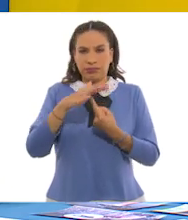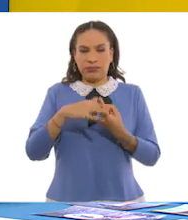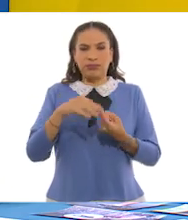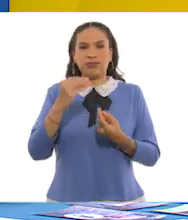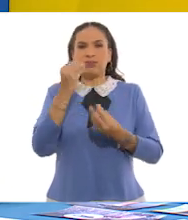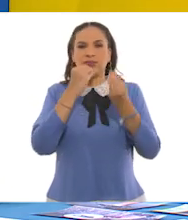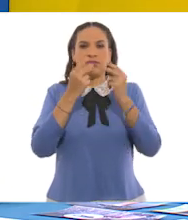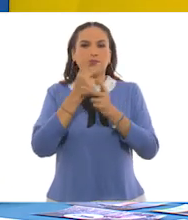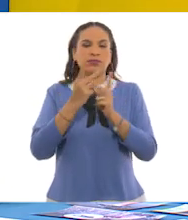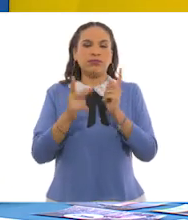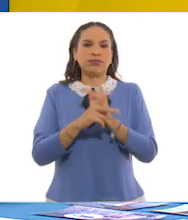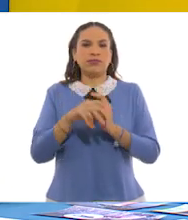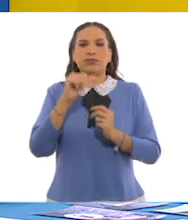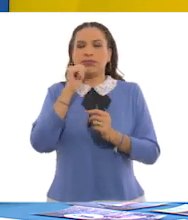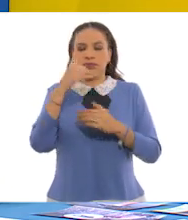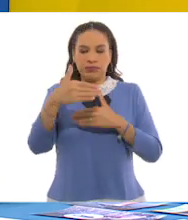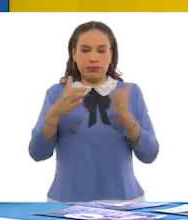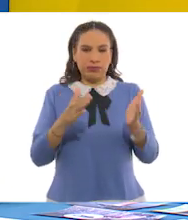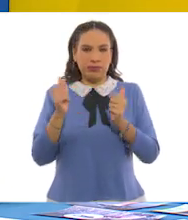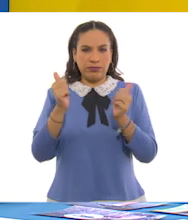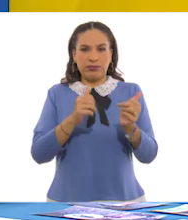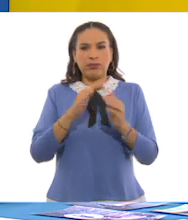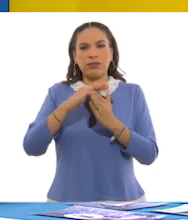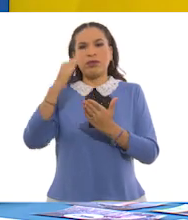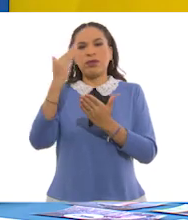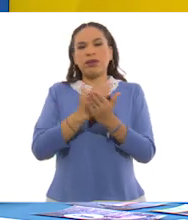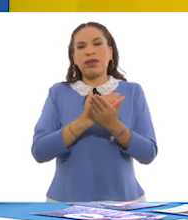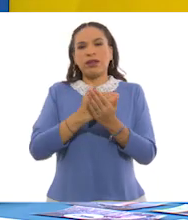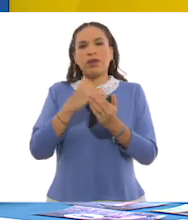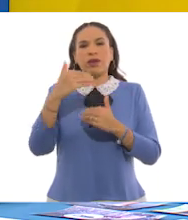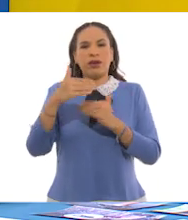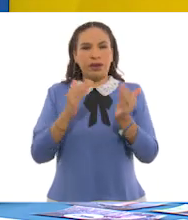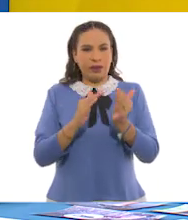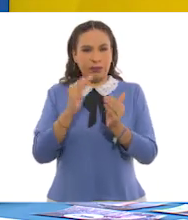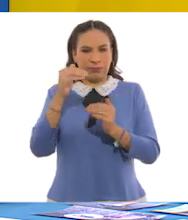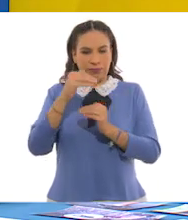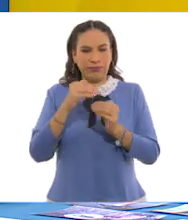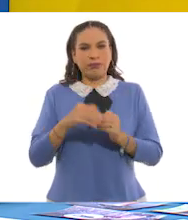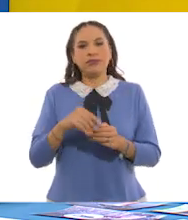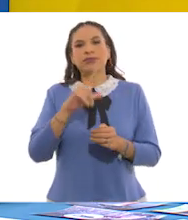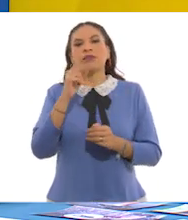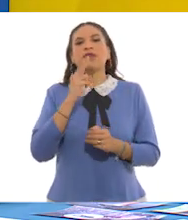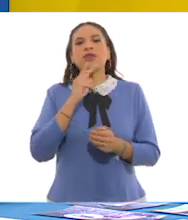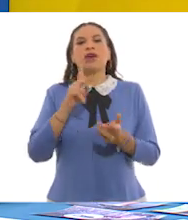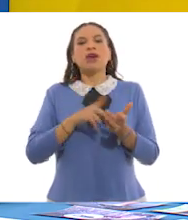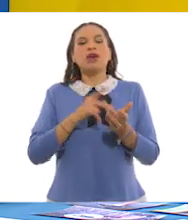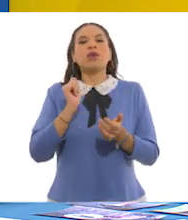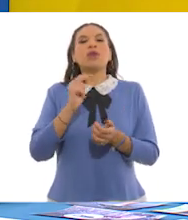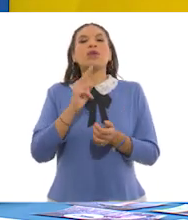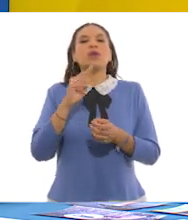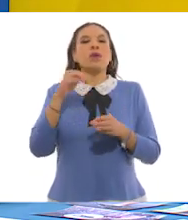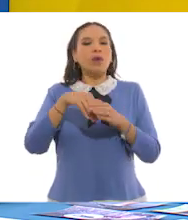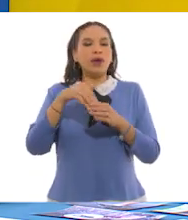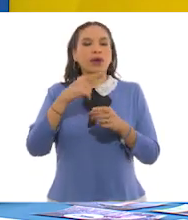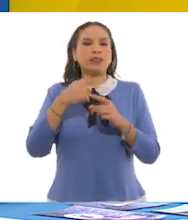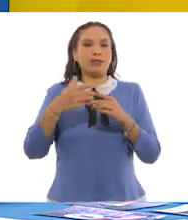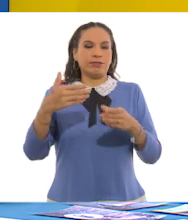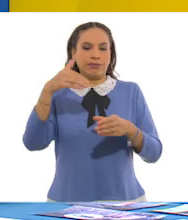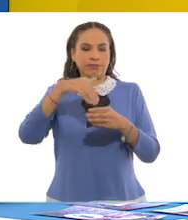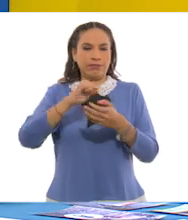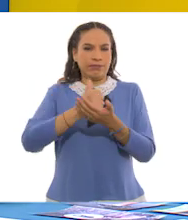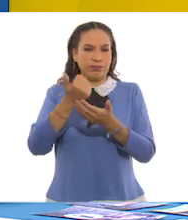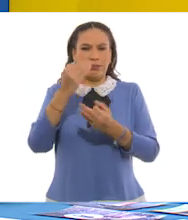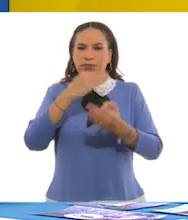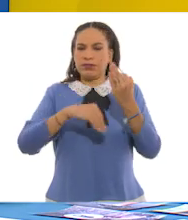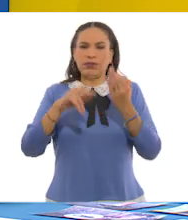consumir productos sin empaquetar o con la menor cantidad de empaques, reutilizar las bolsas y los envases todas las